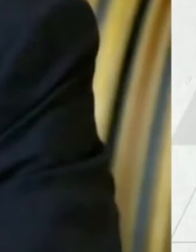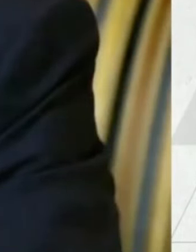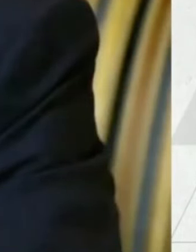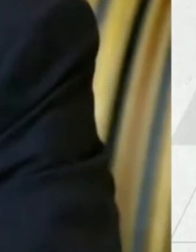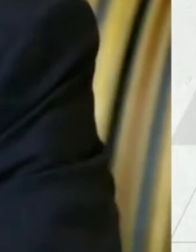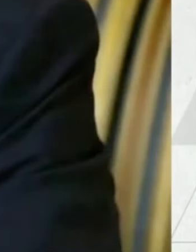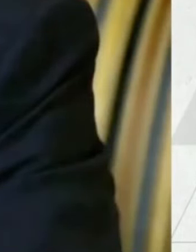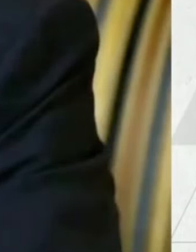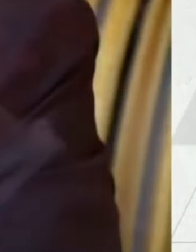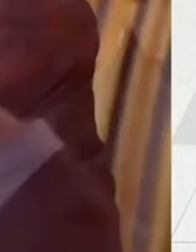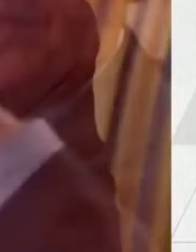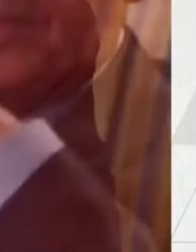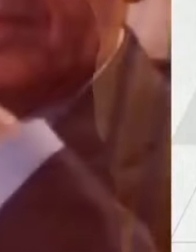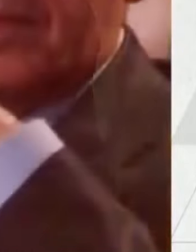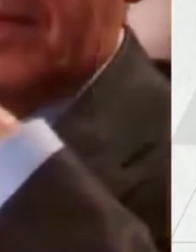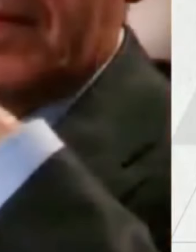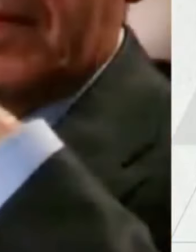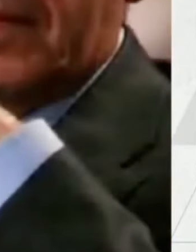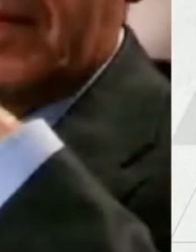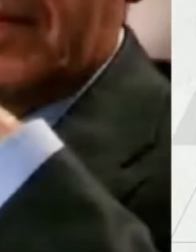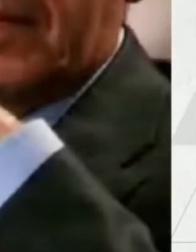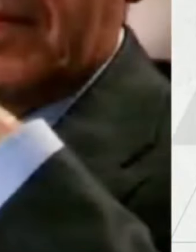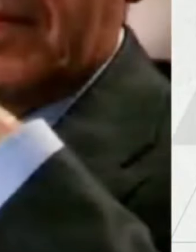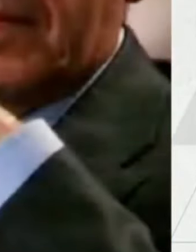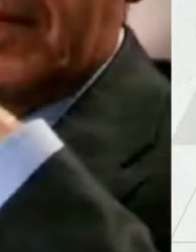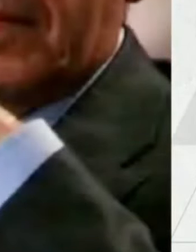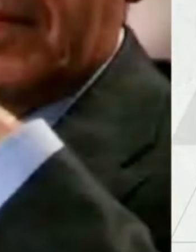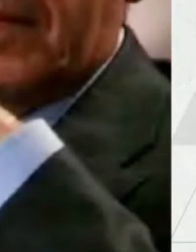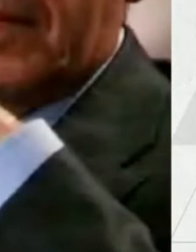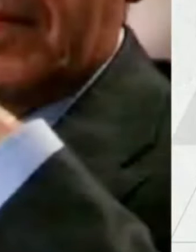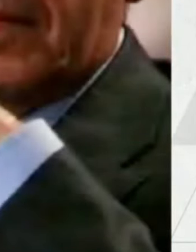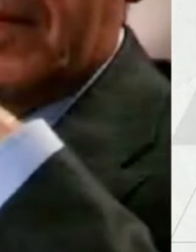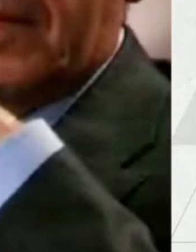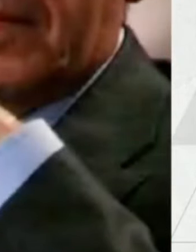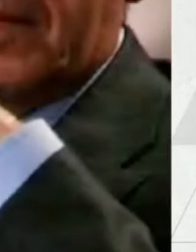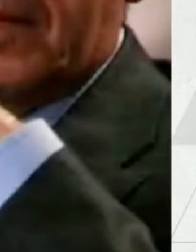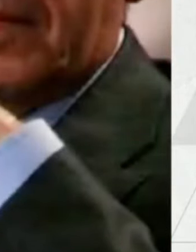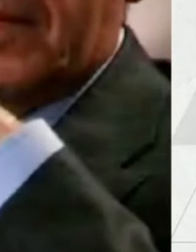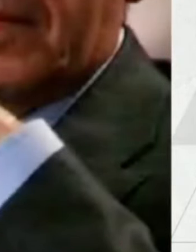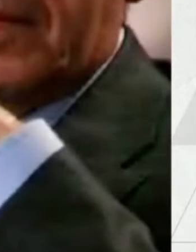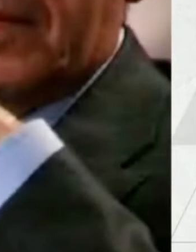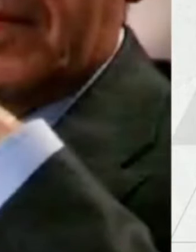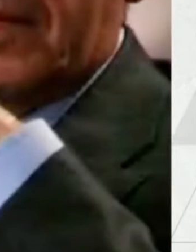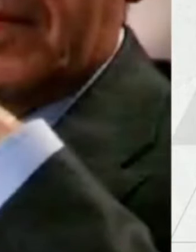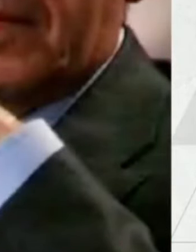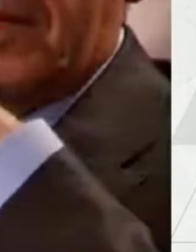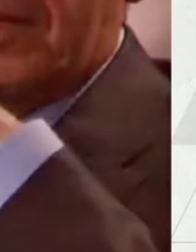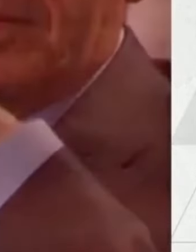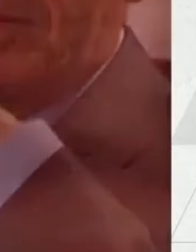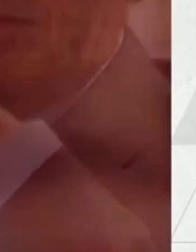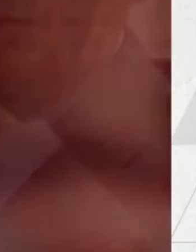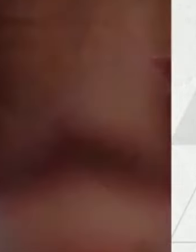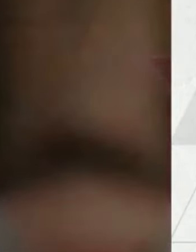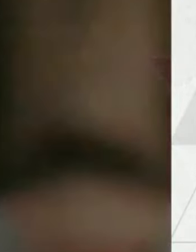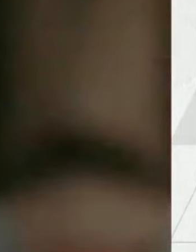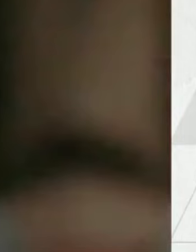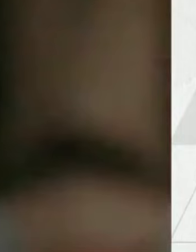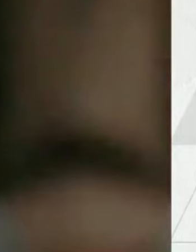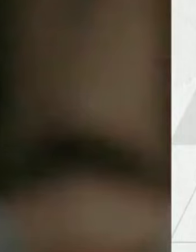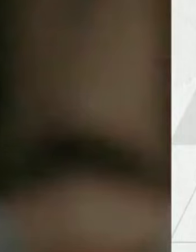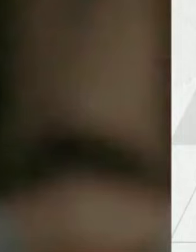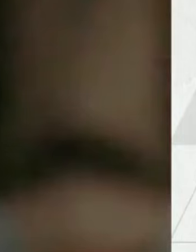y profundamente libre, en el sentido de que películas, por ejemplo, brutalmente críticas